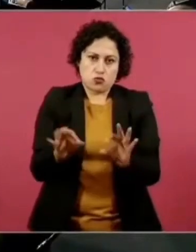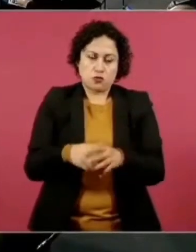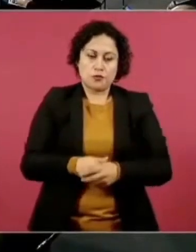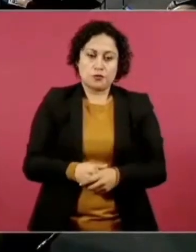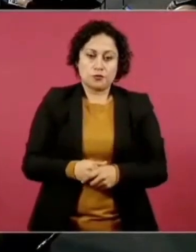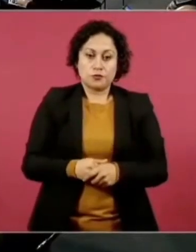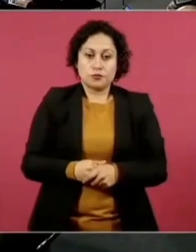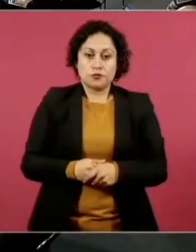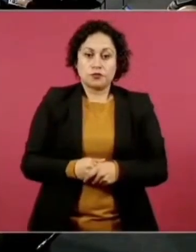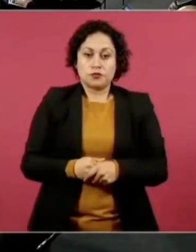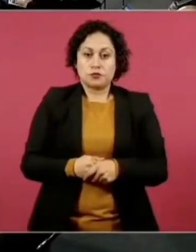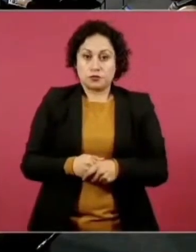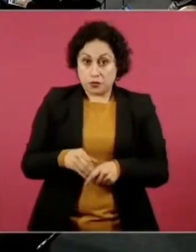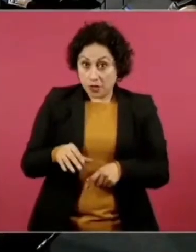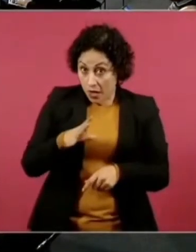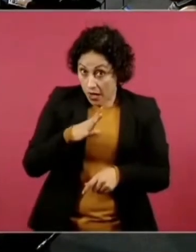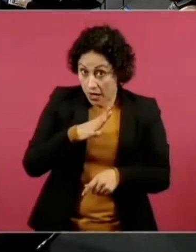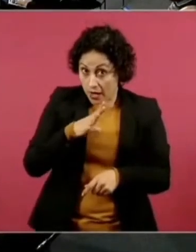¿Lo tendrás?